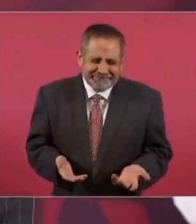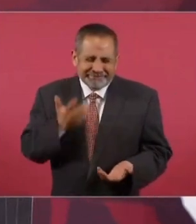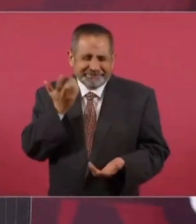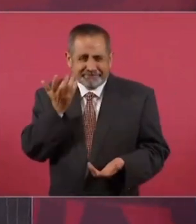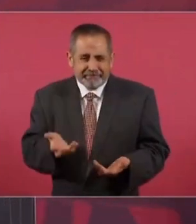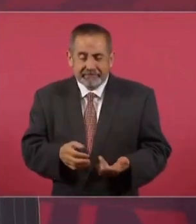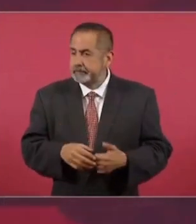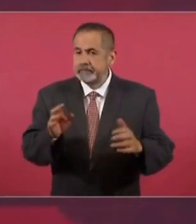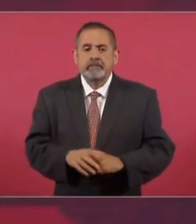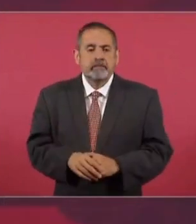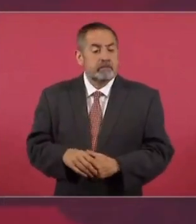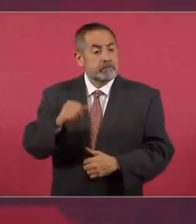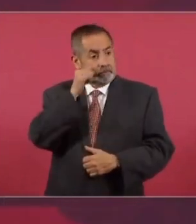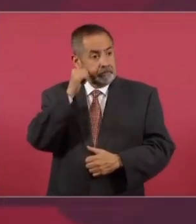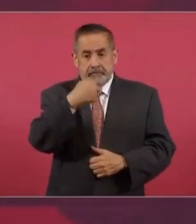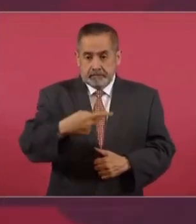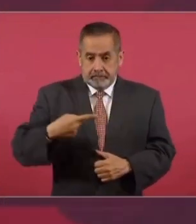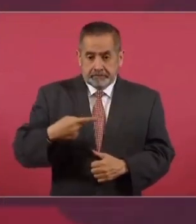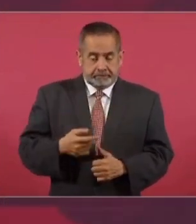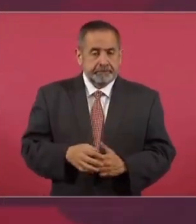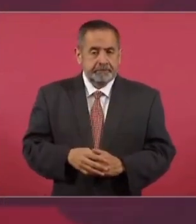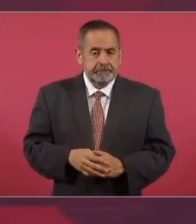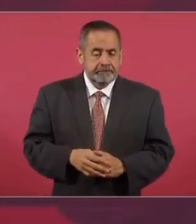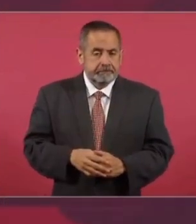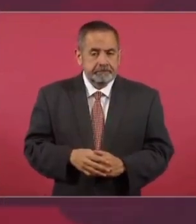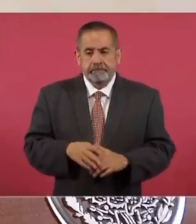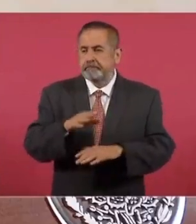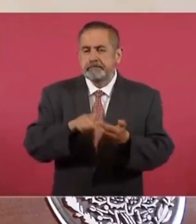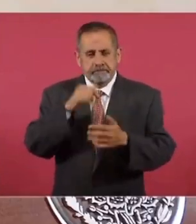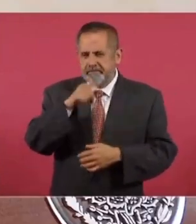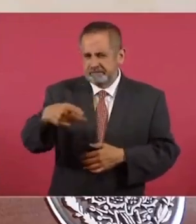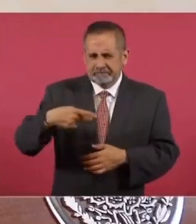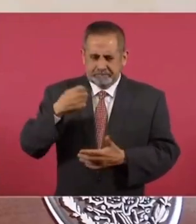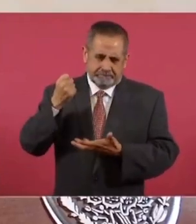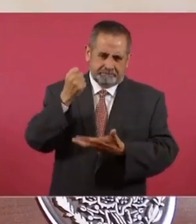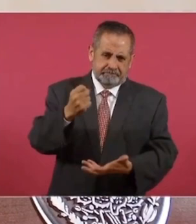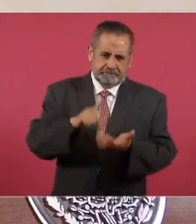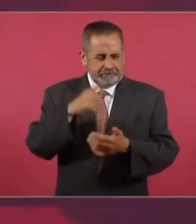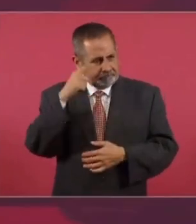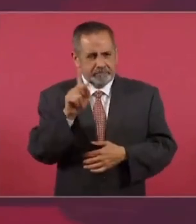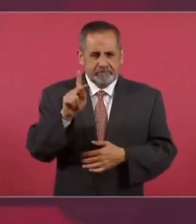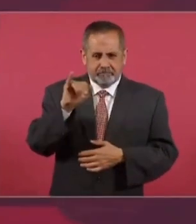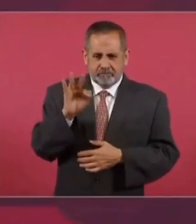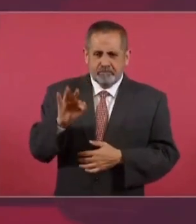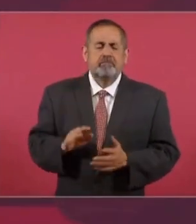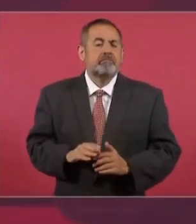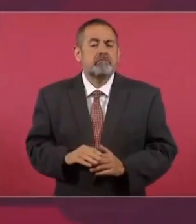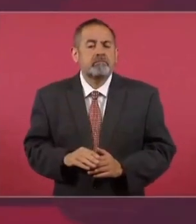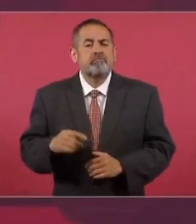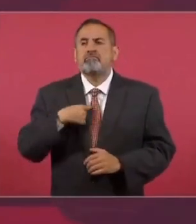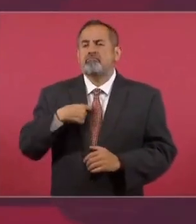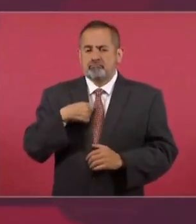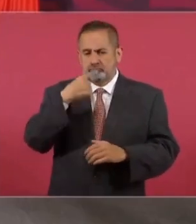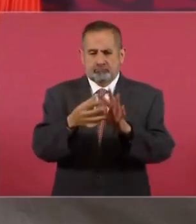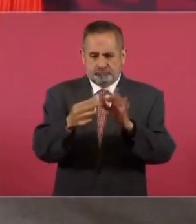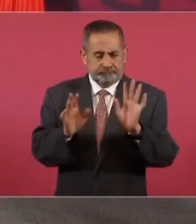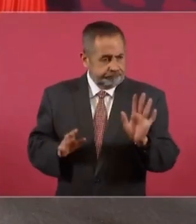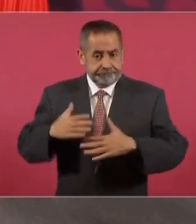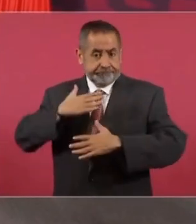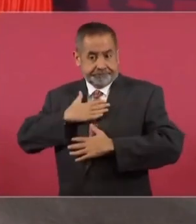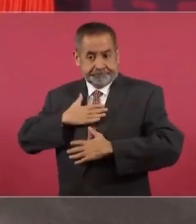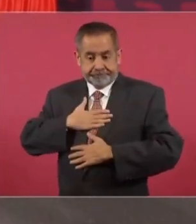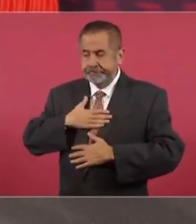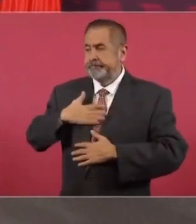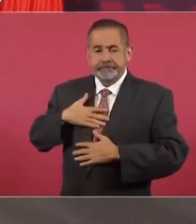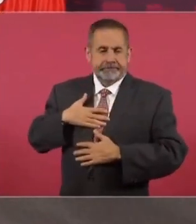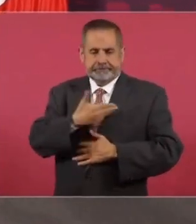que me preguntan sobre el presupuesto del Poder Judicial, yo explico que el Poder Ejecutivo